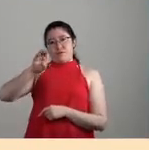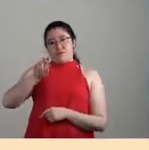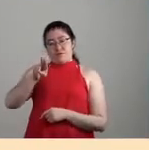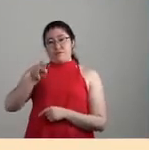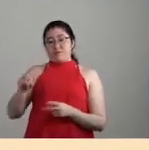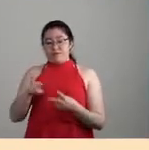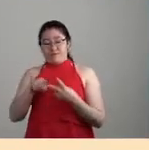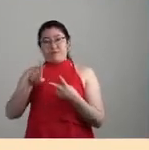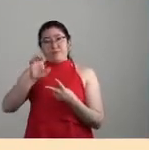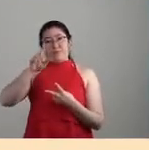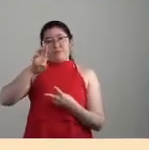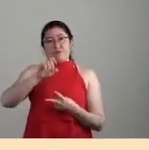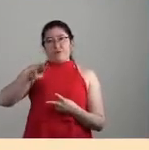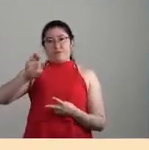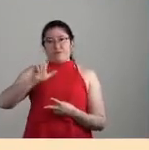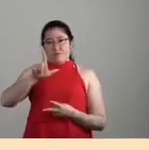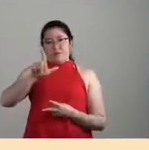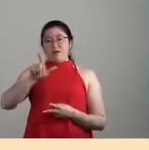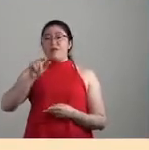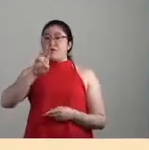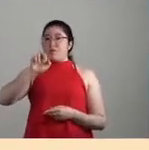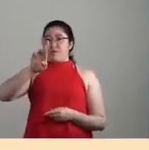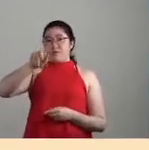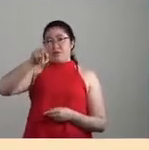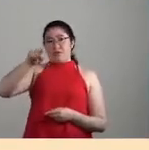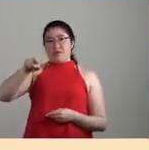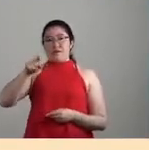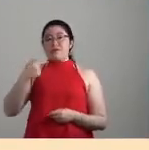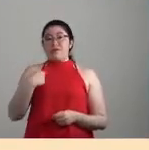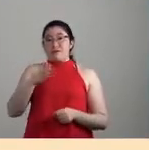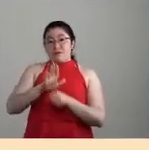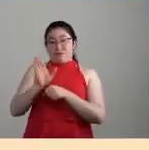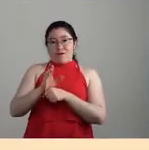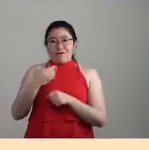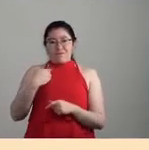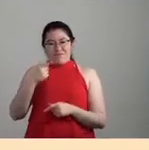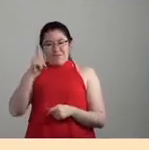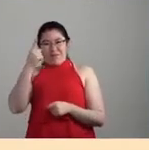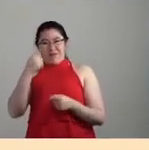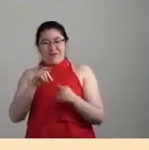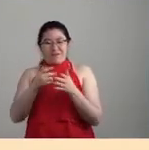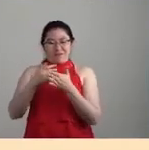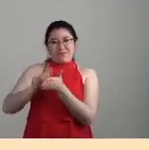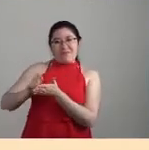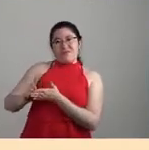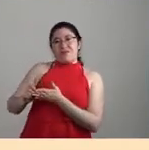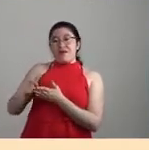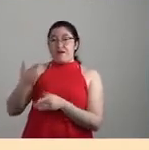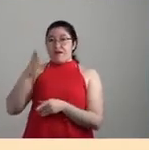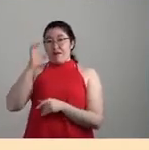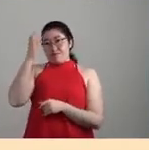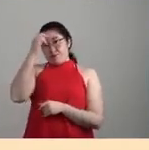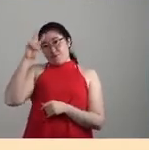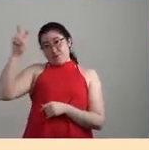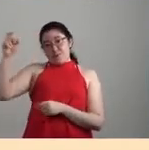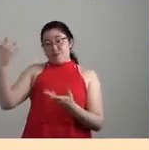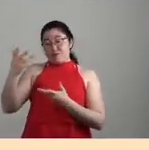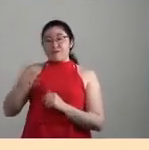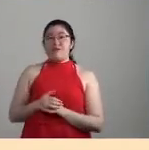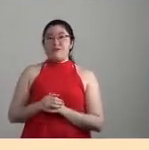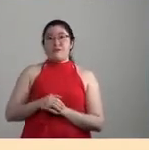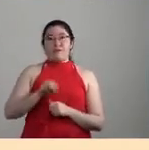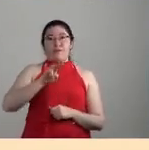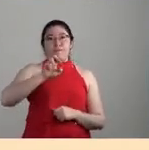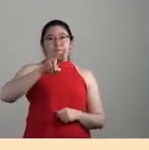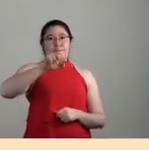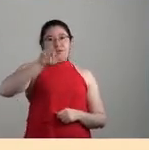López, coordinador de ediciones de Traficantes de Sueños. Mina es socióloga y profesora investigadora